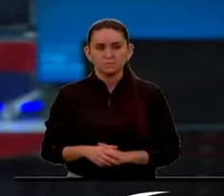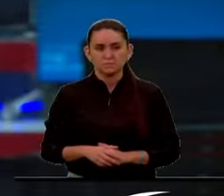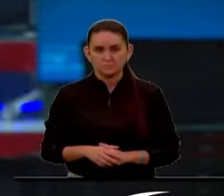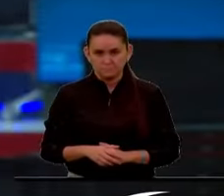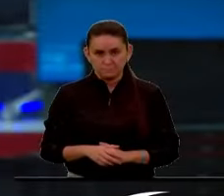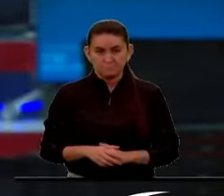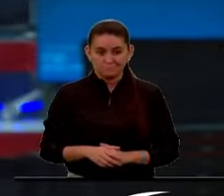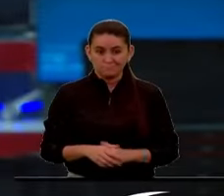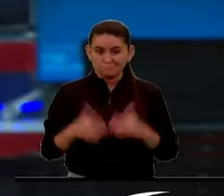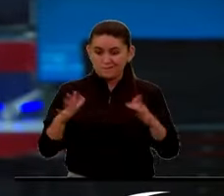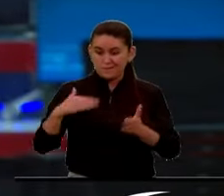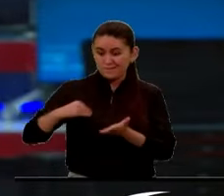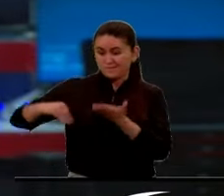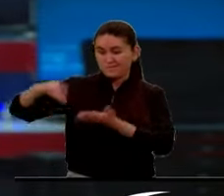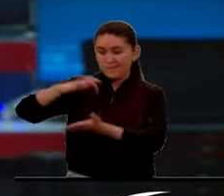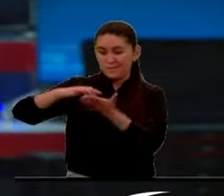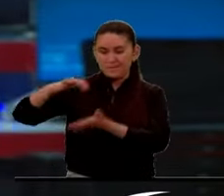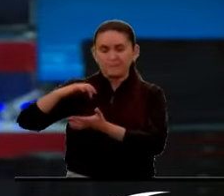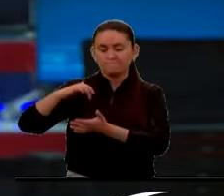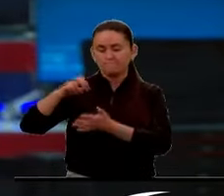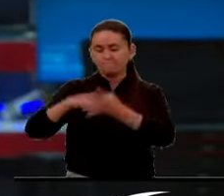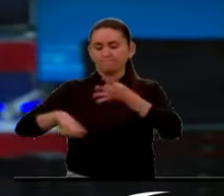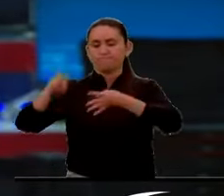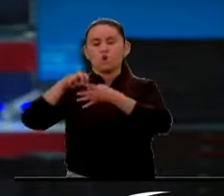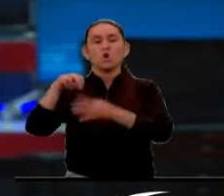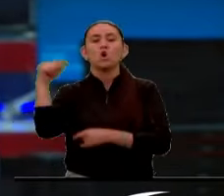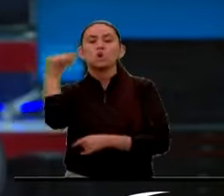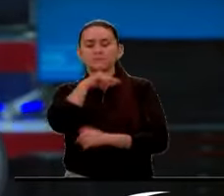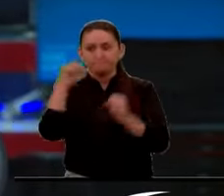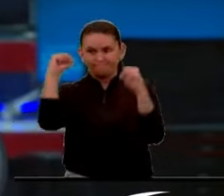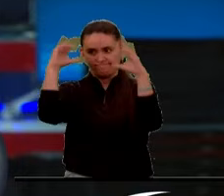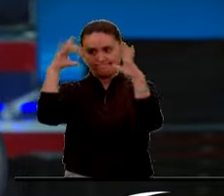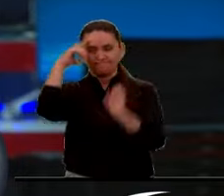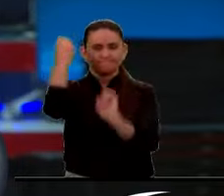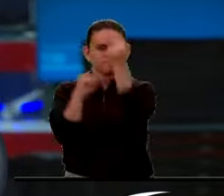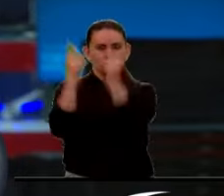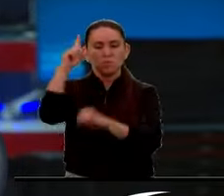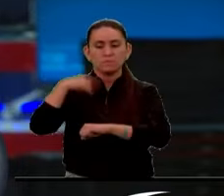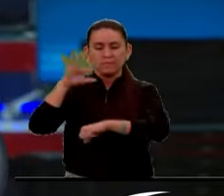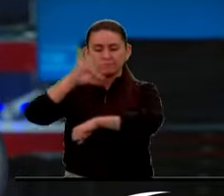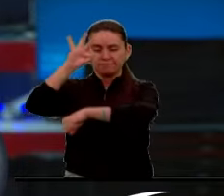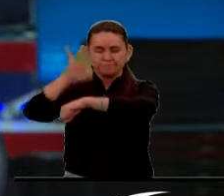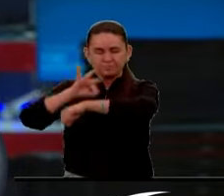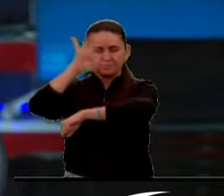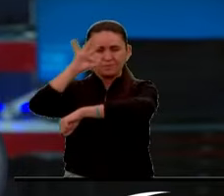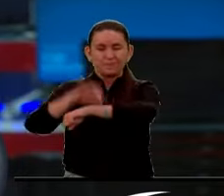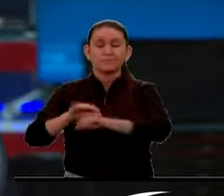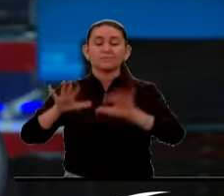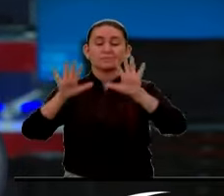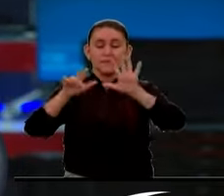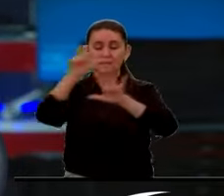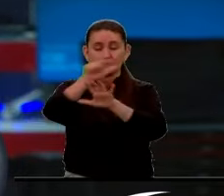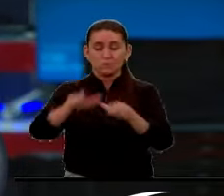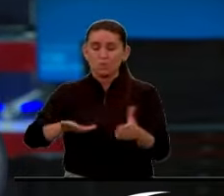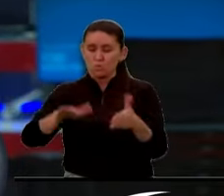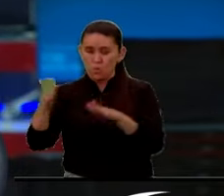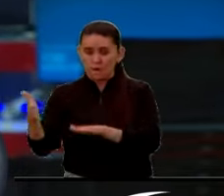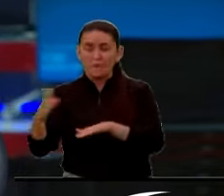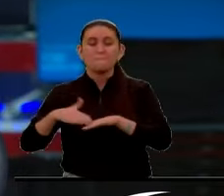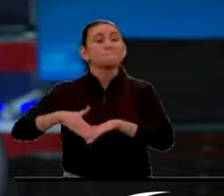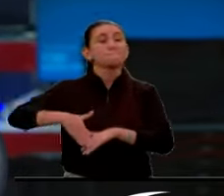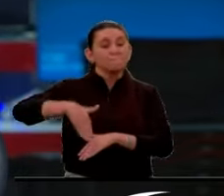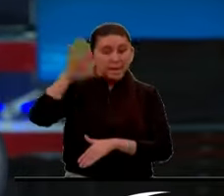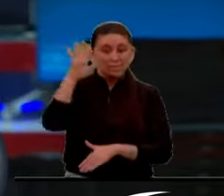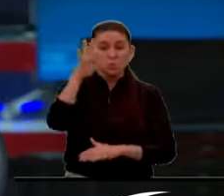propósito, Santander está en alerta roja por el incremento de casos de dengue. el departamento, 10 personas han muerto y más de 4.000